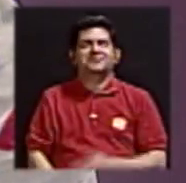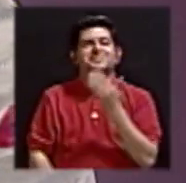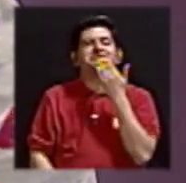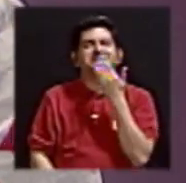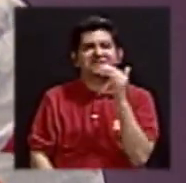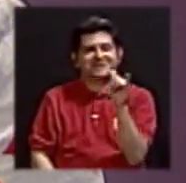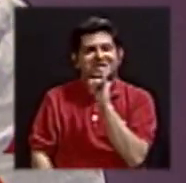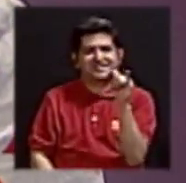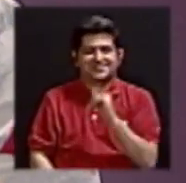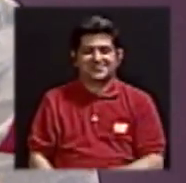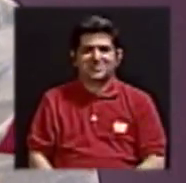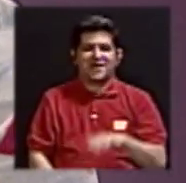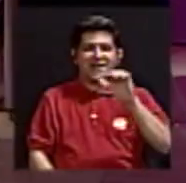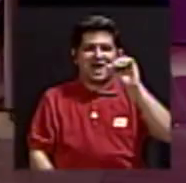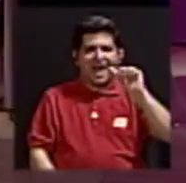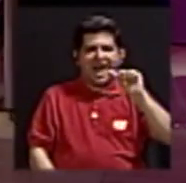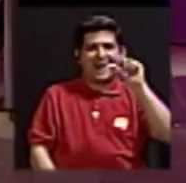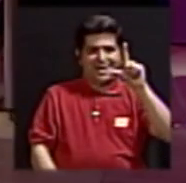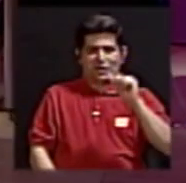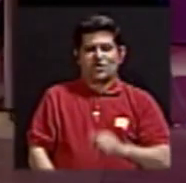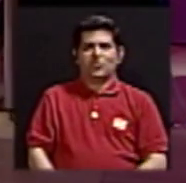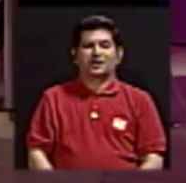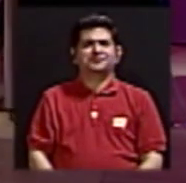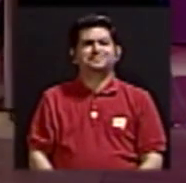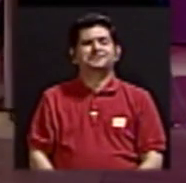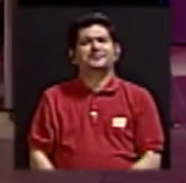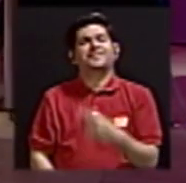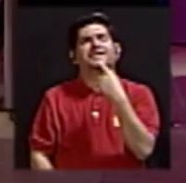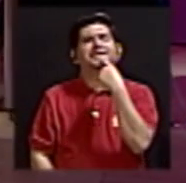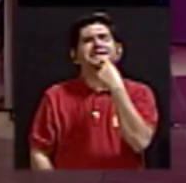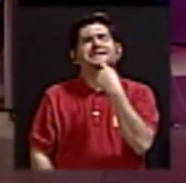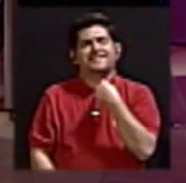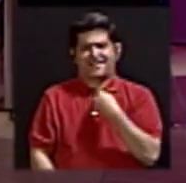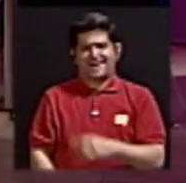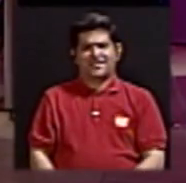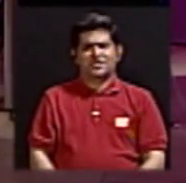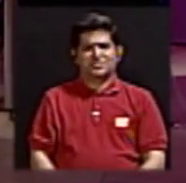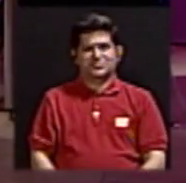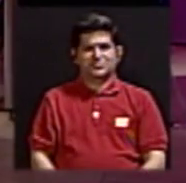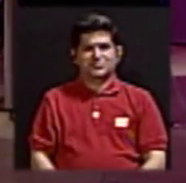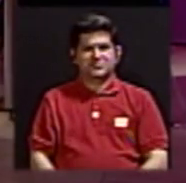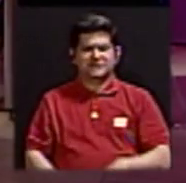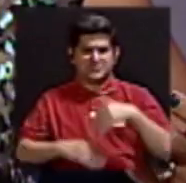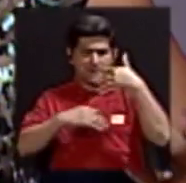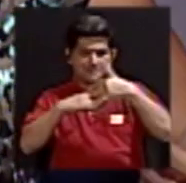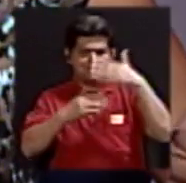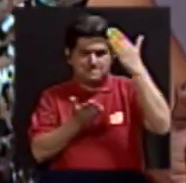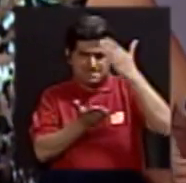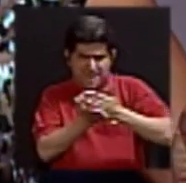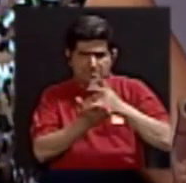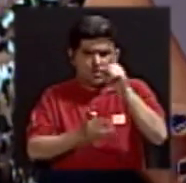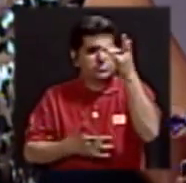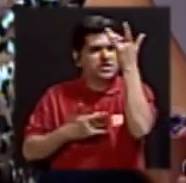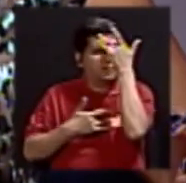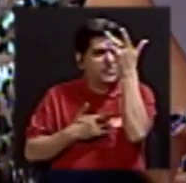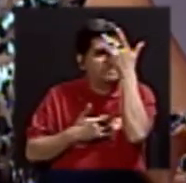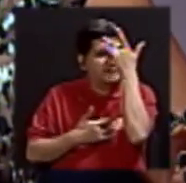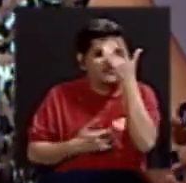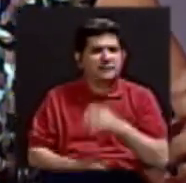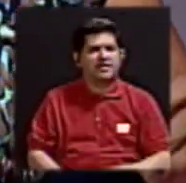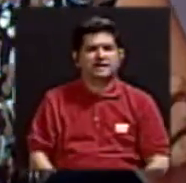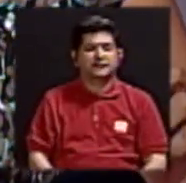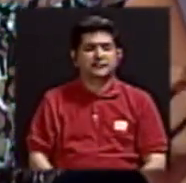gracias también, Ana Leonor. Díganos, ¿es la menopausia una enfermedad, doctora?